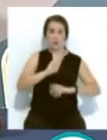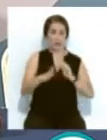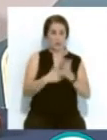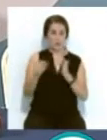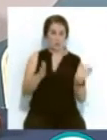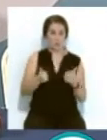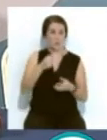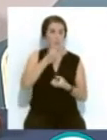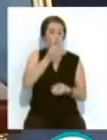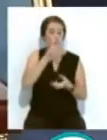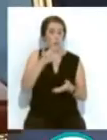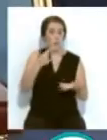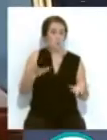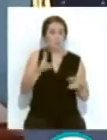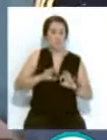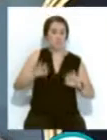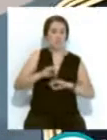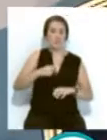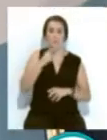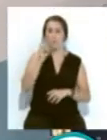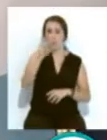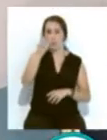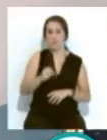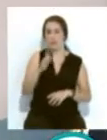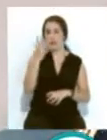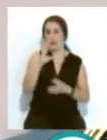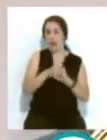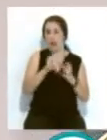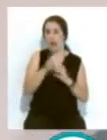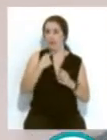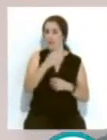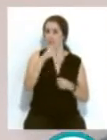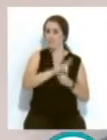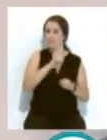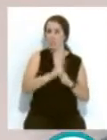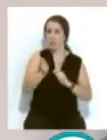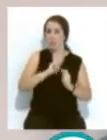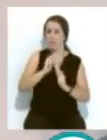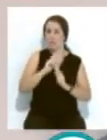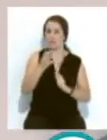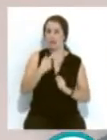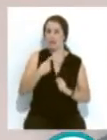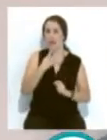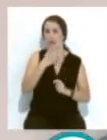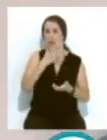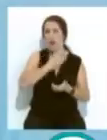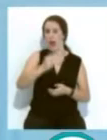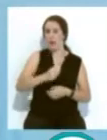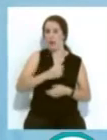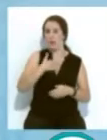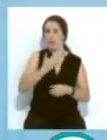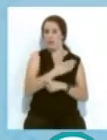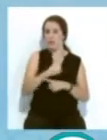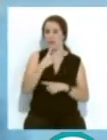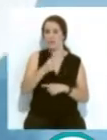momento... ...ninguna información al respecto. La portavoz de la formación naranja ha lamentado este lunes en rueda de prensa... ...que el alcalde haya decidido presentar